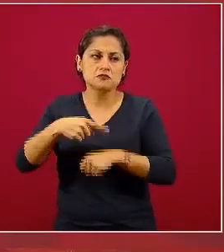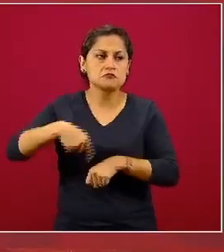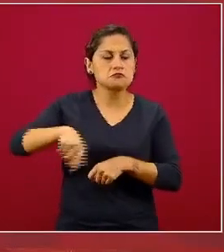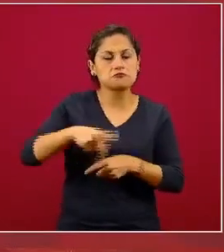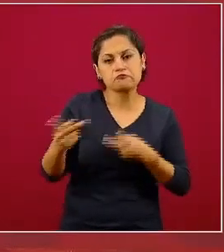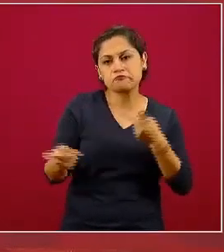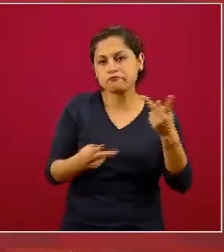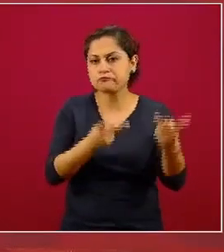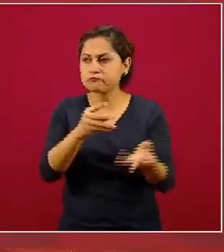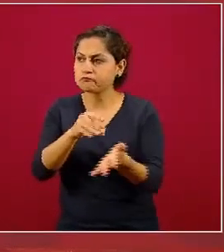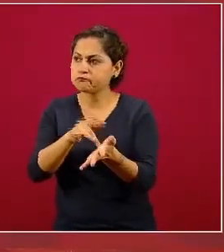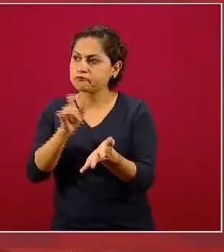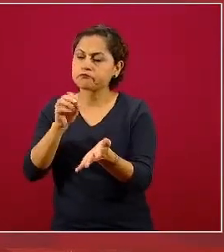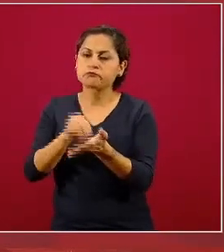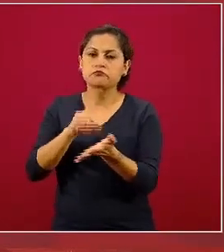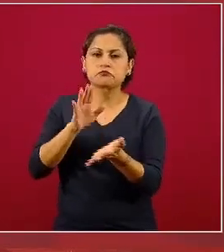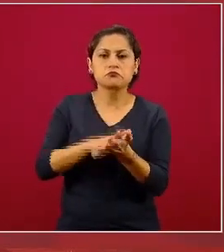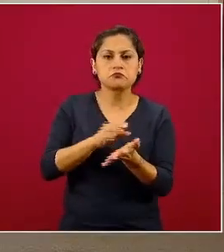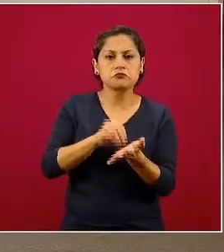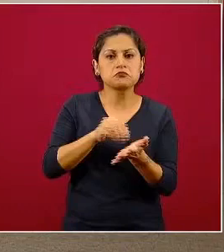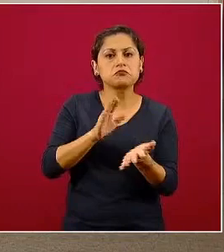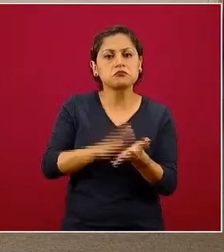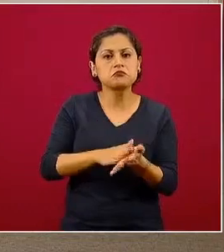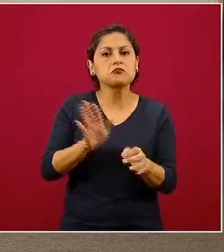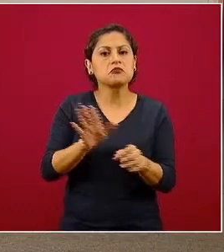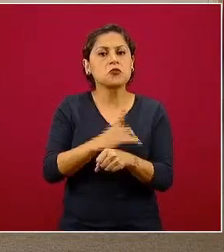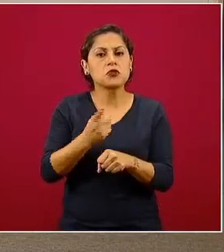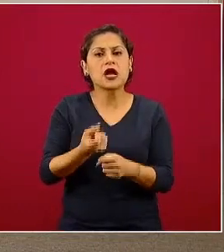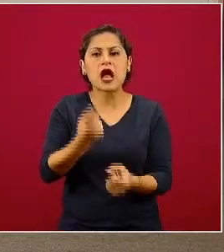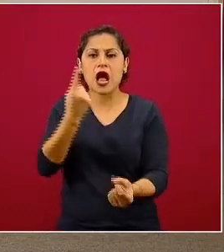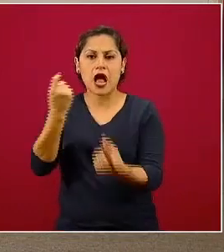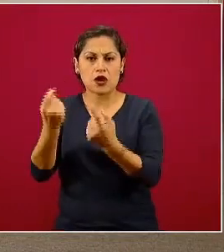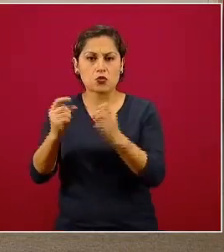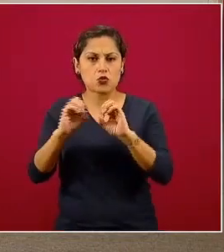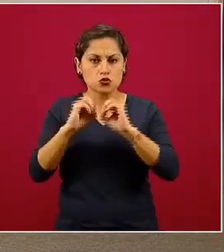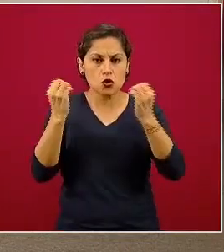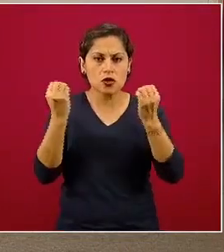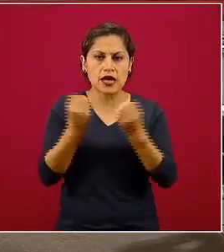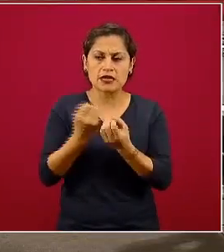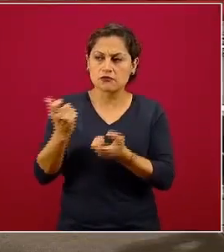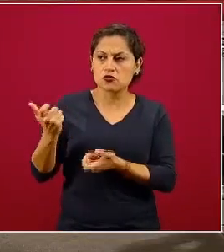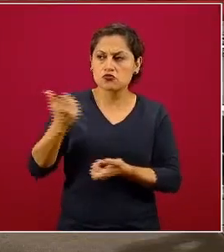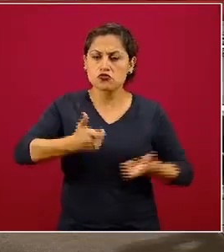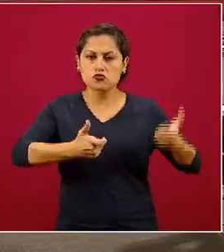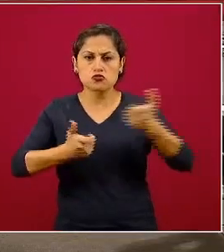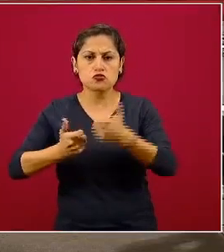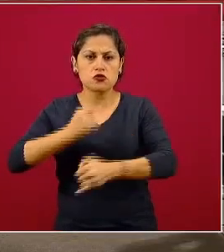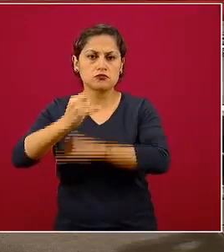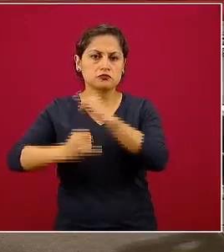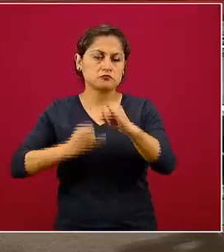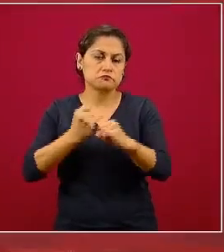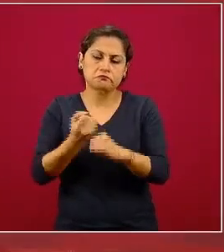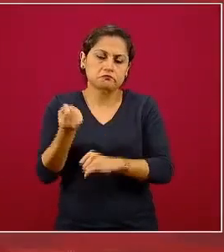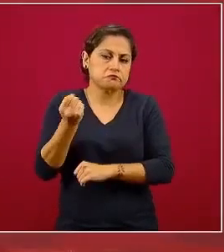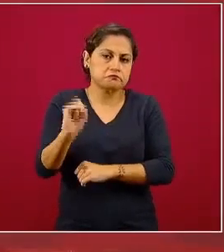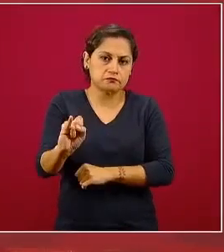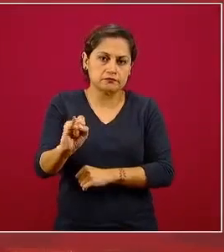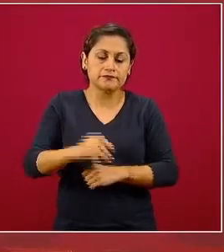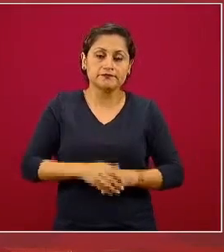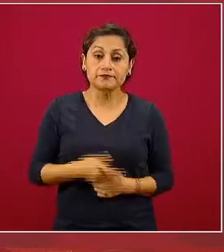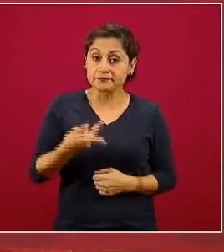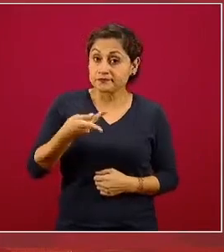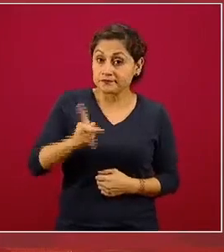o posiblemente promoción por parte de algunos organismos financieros internacionales. Desafortunadamente